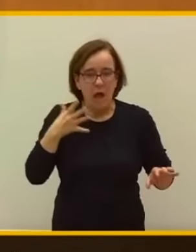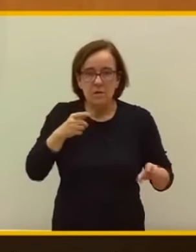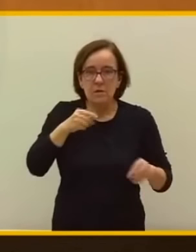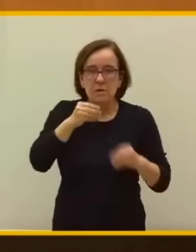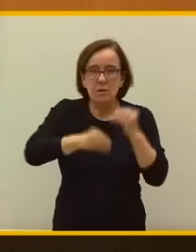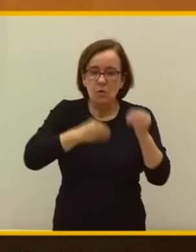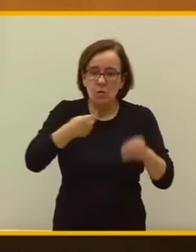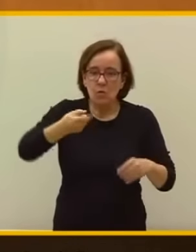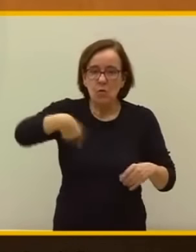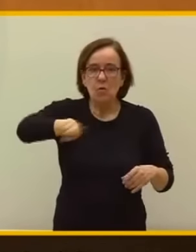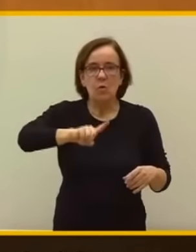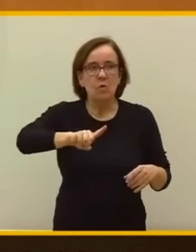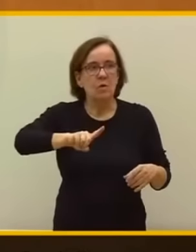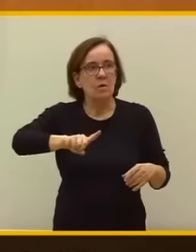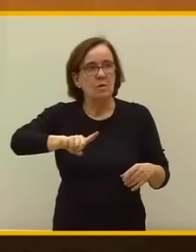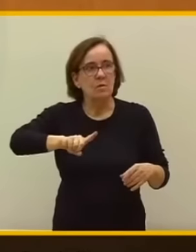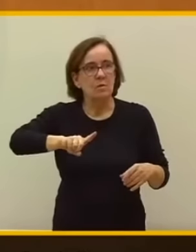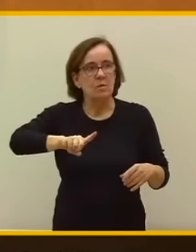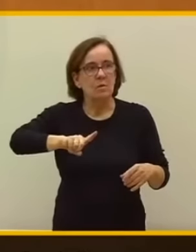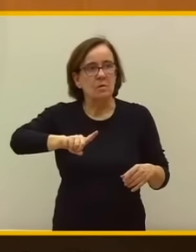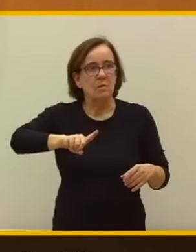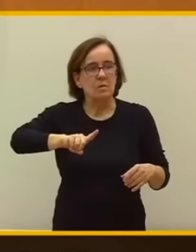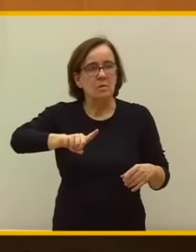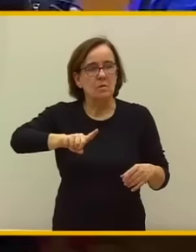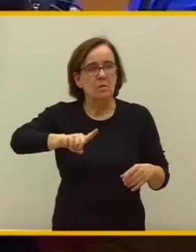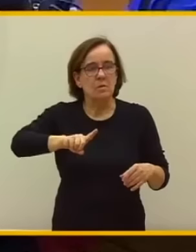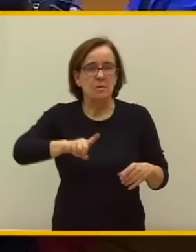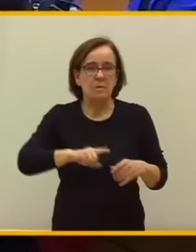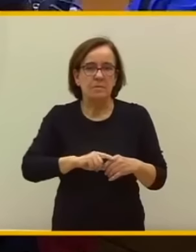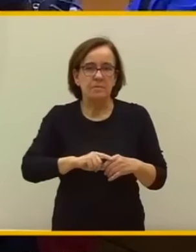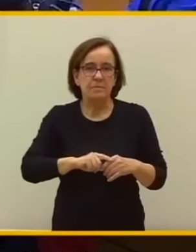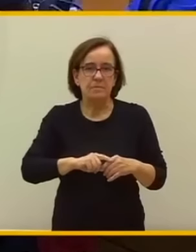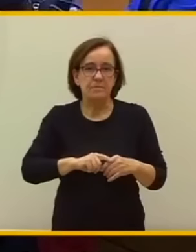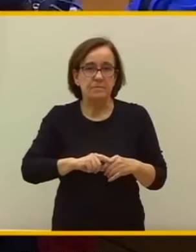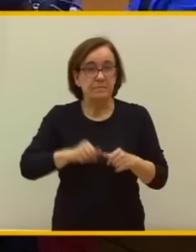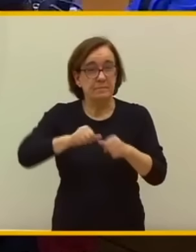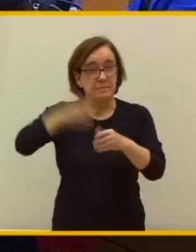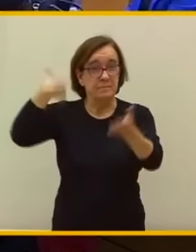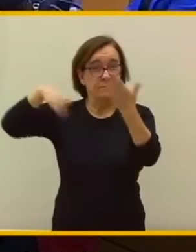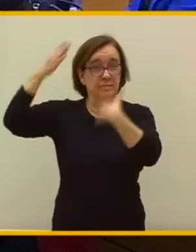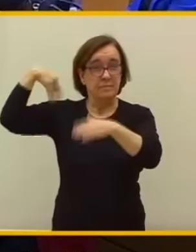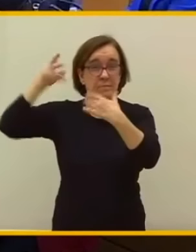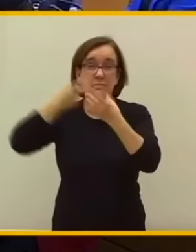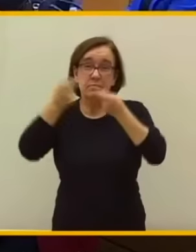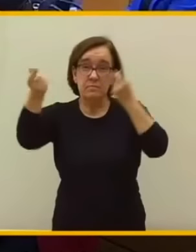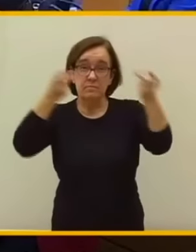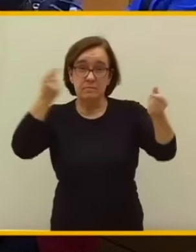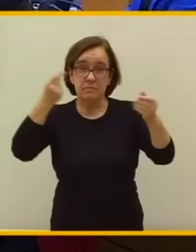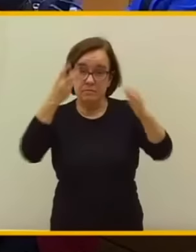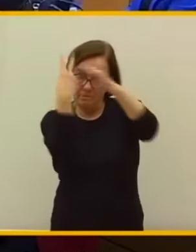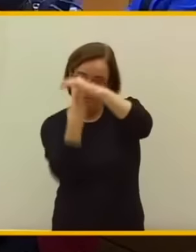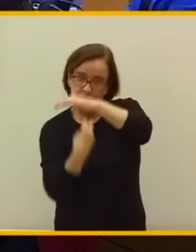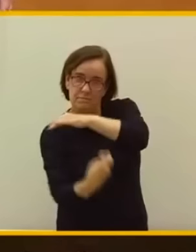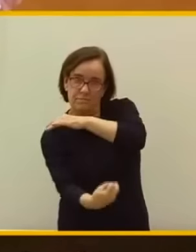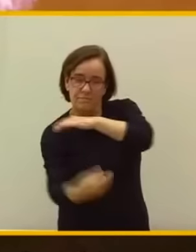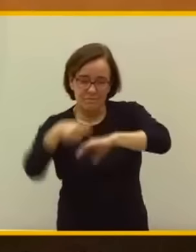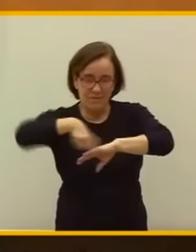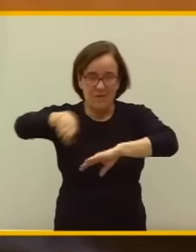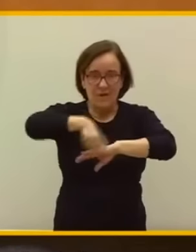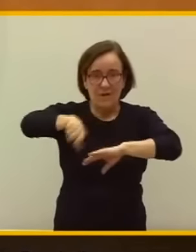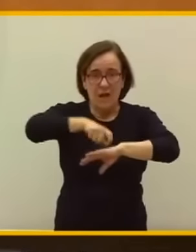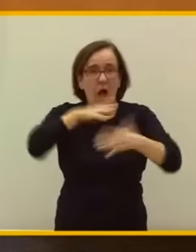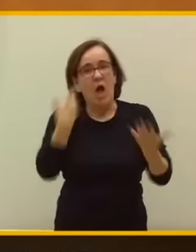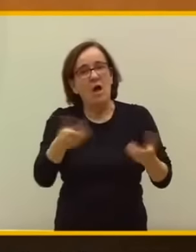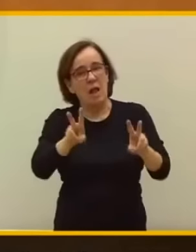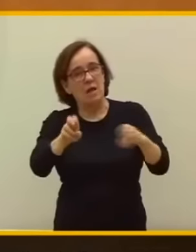ustedes tienen antepasados que huían por las alcantarillas, ahora sus semejantes se han